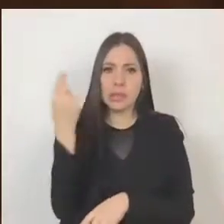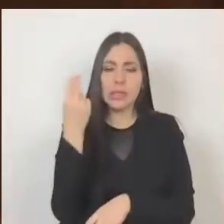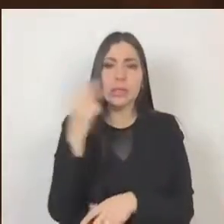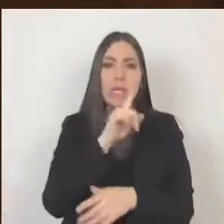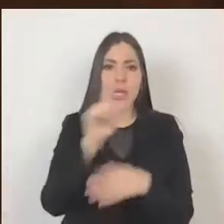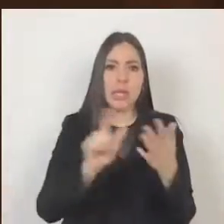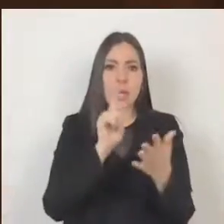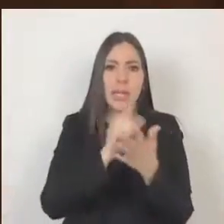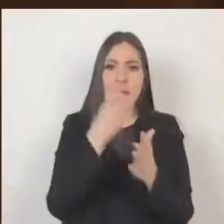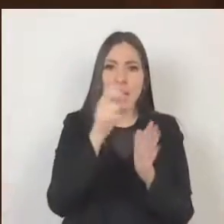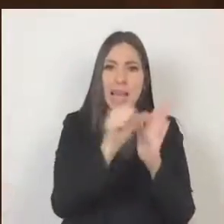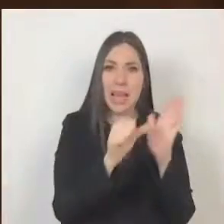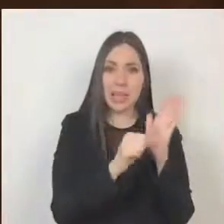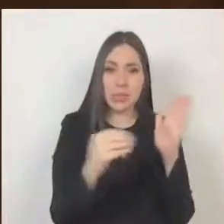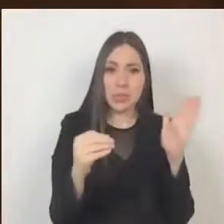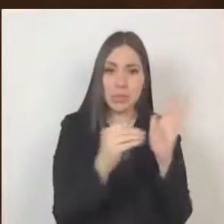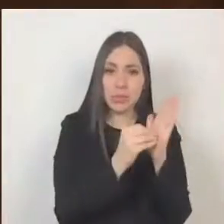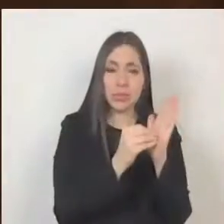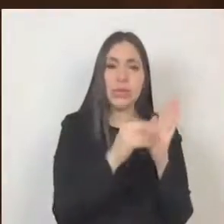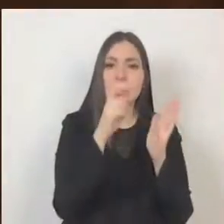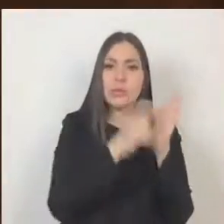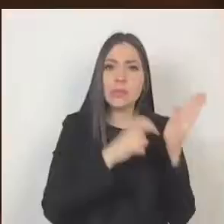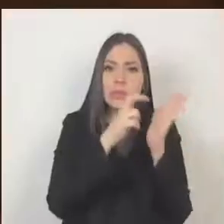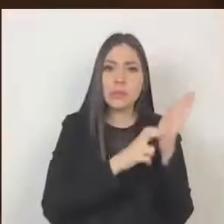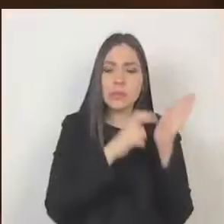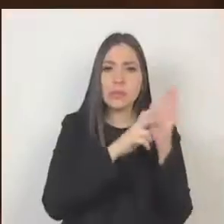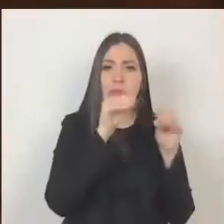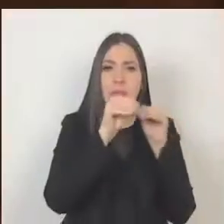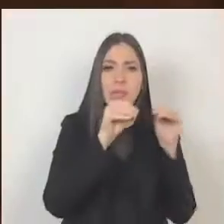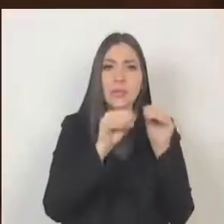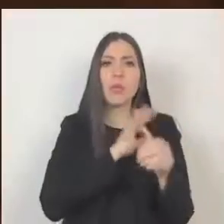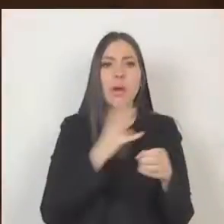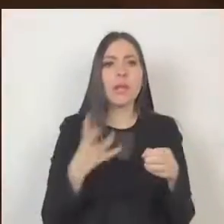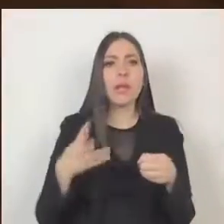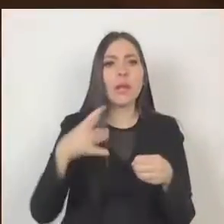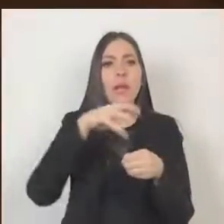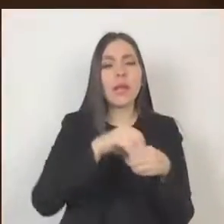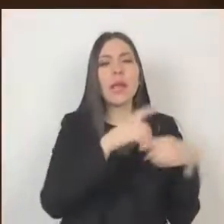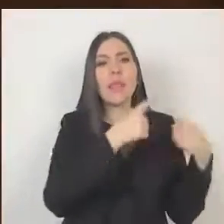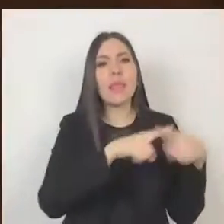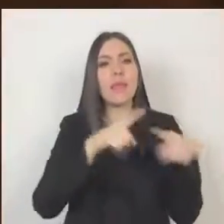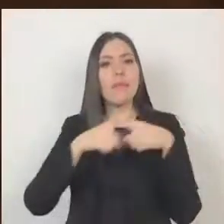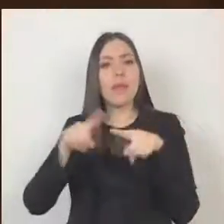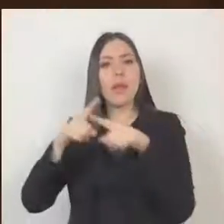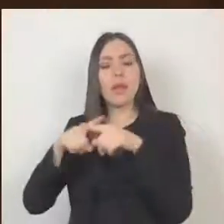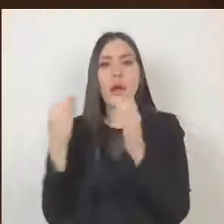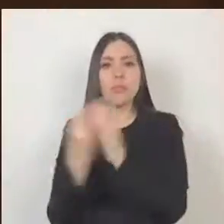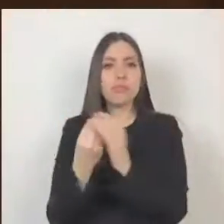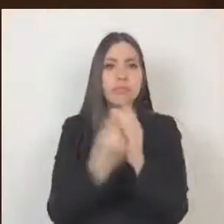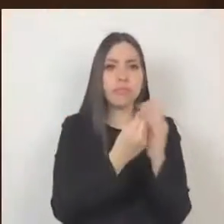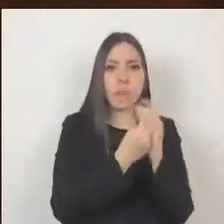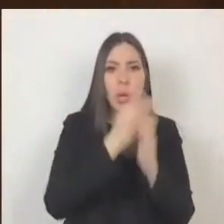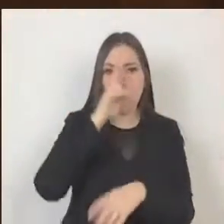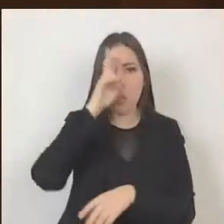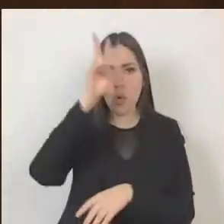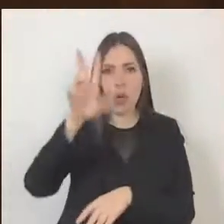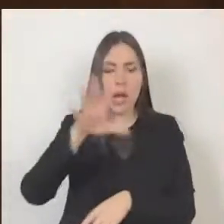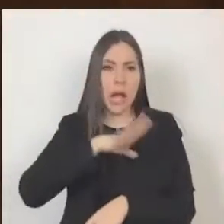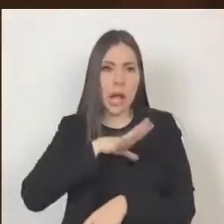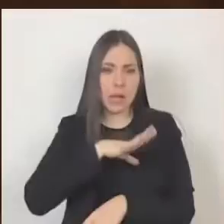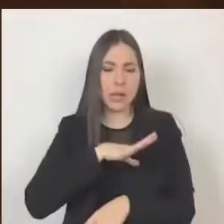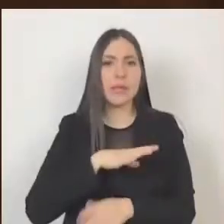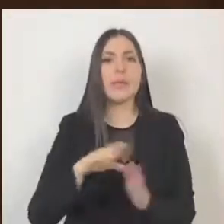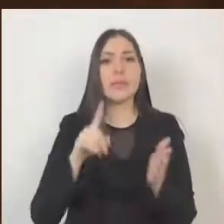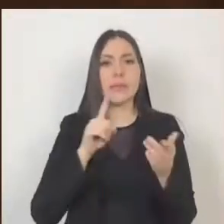artículo para incluir y conceptualizar los diferentes tipos de violencia familiar, es decir, la